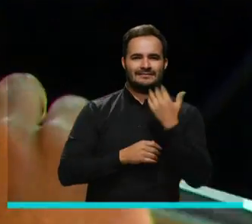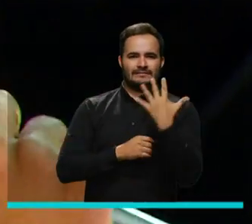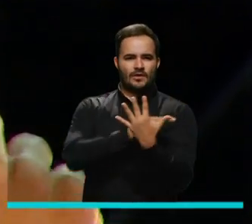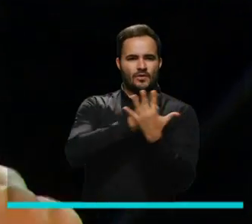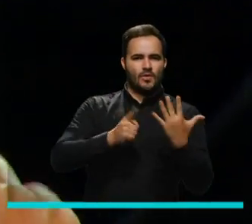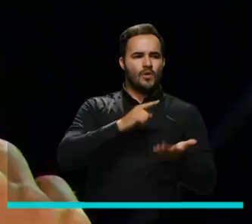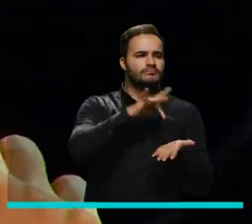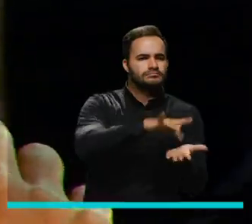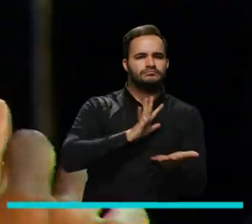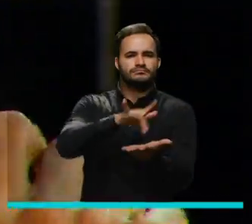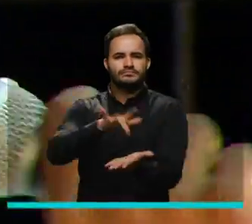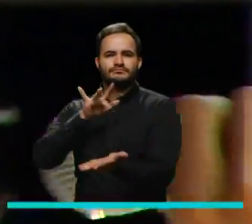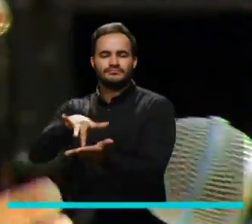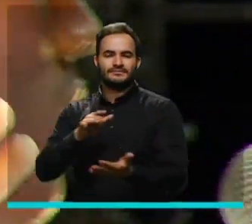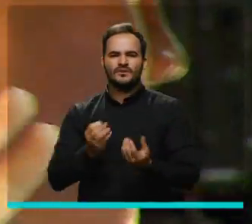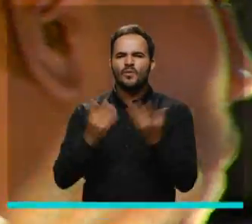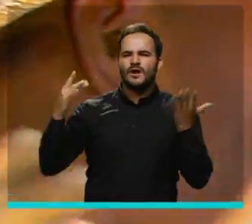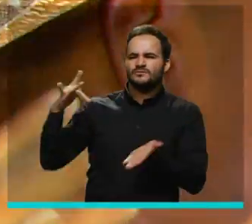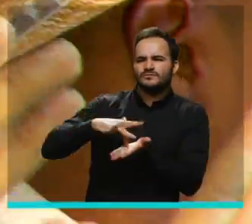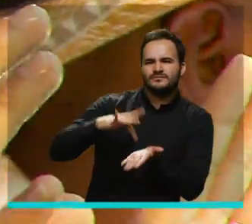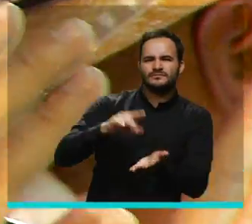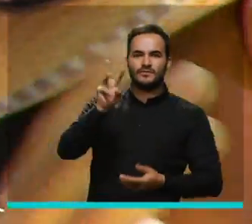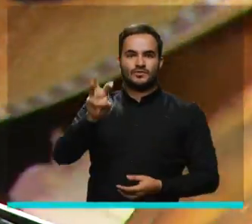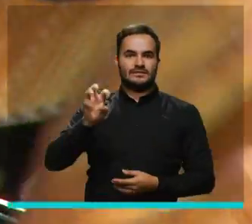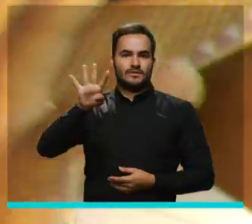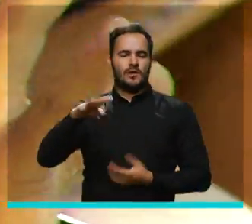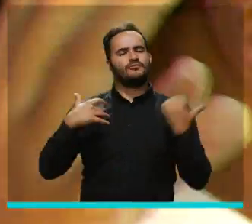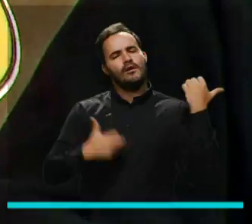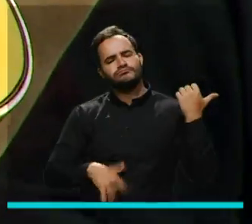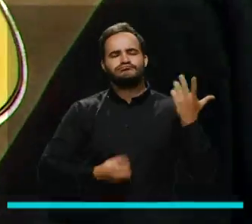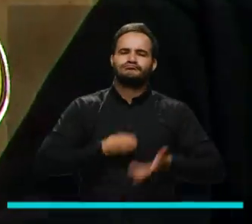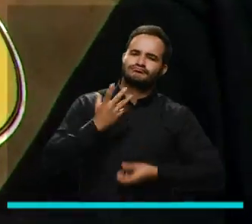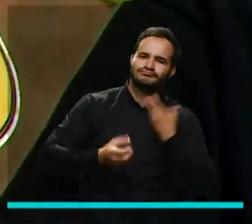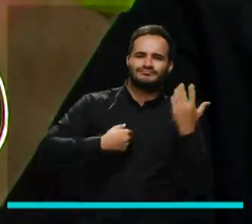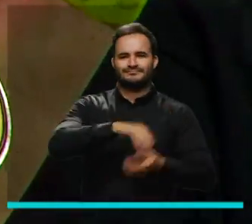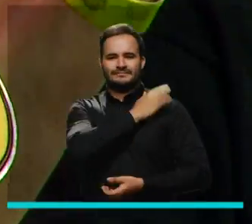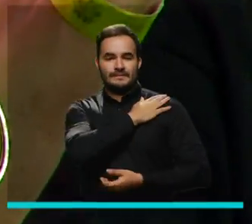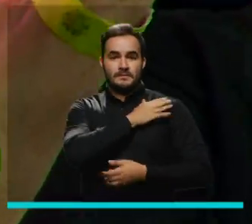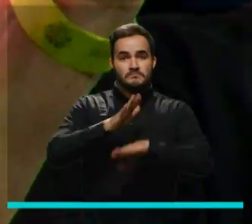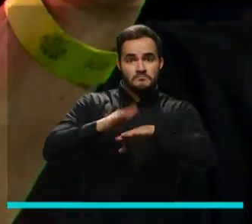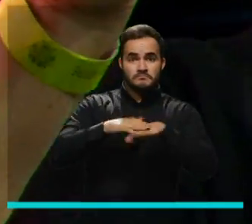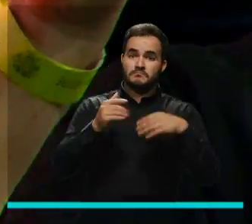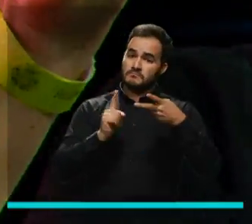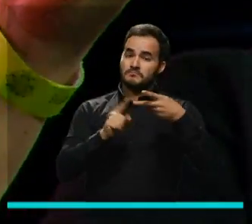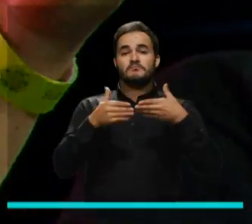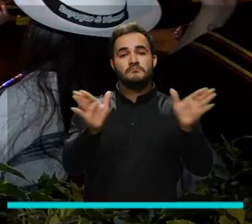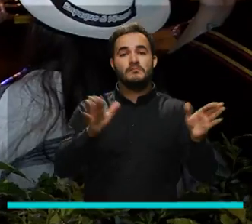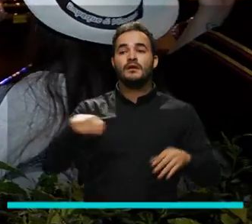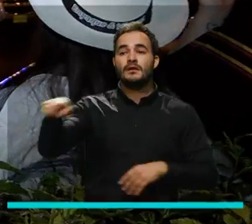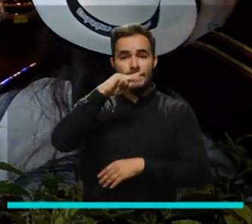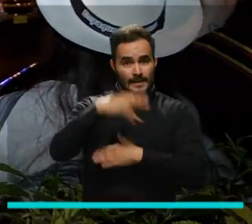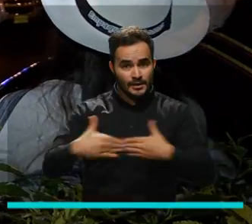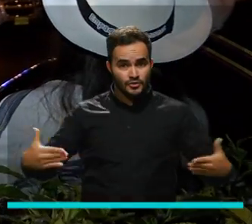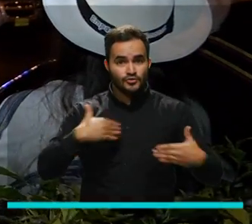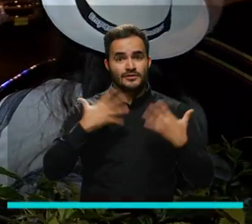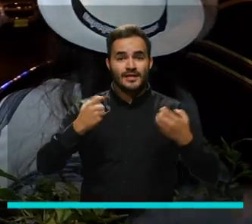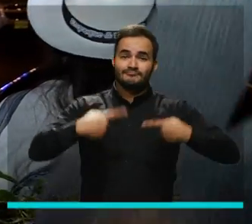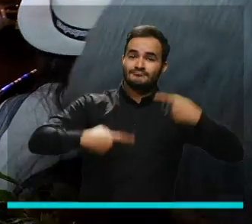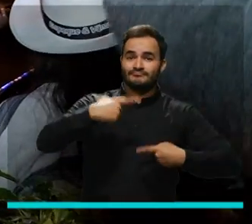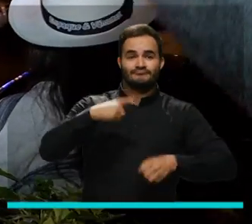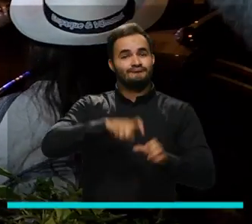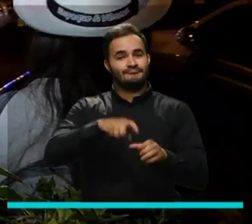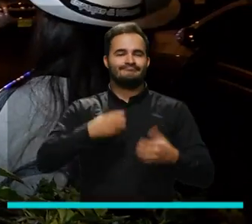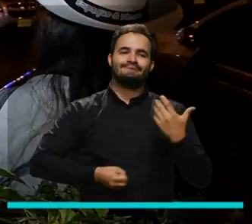de Medellín, en los que participarán 84 trovadores. Por otra parte, se abren las inscripciones para el Festival Nacional Infantil de la